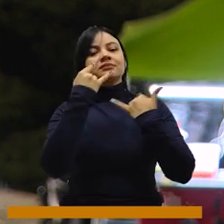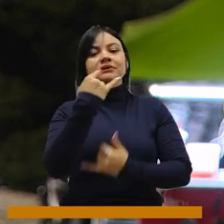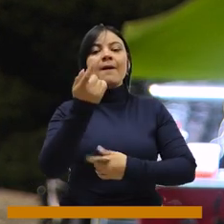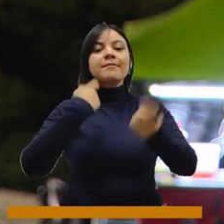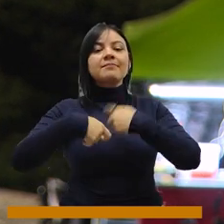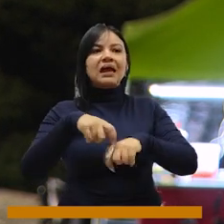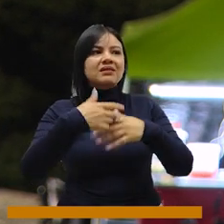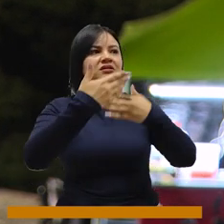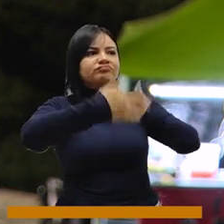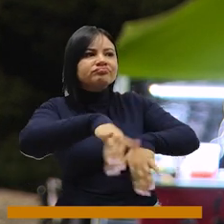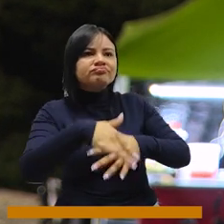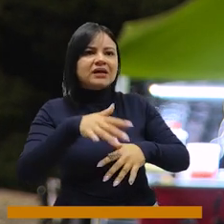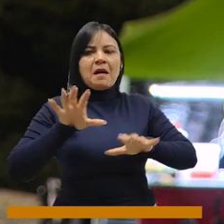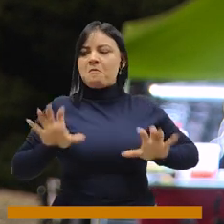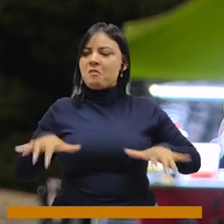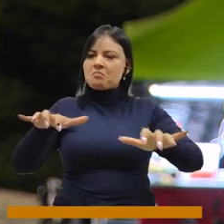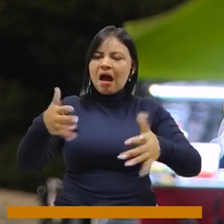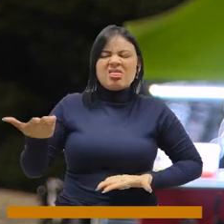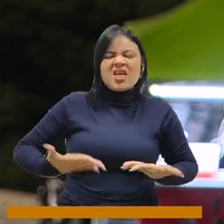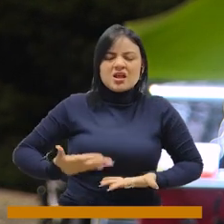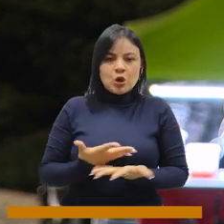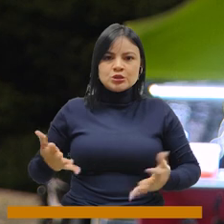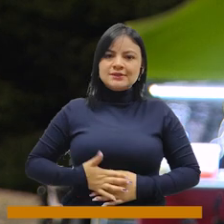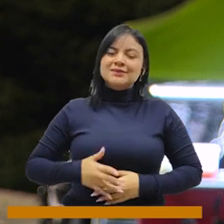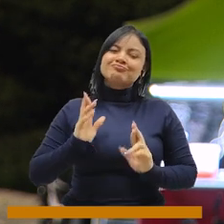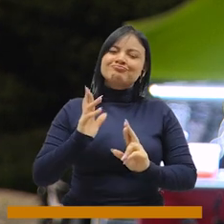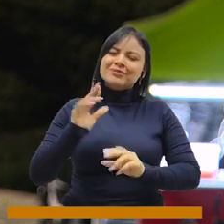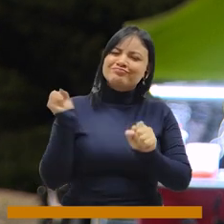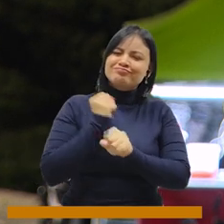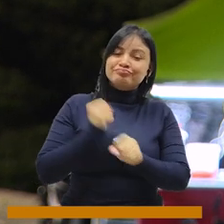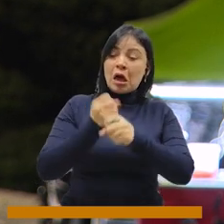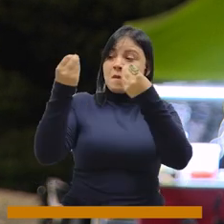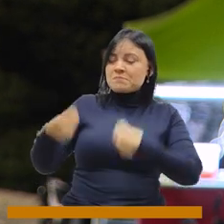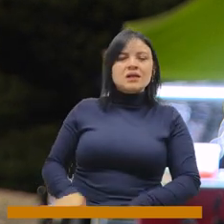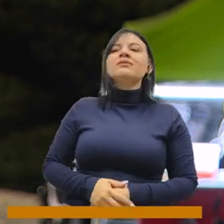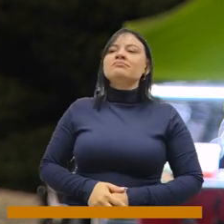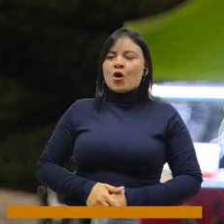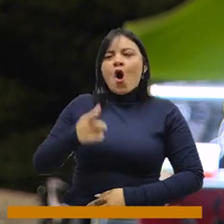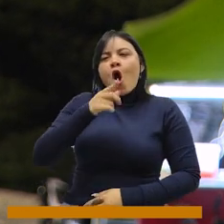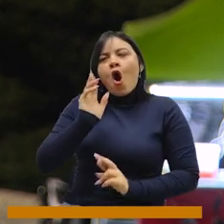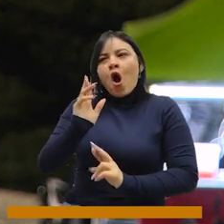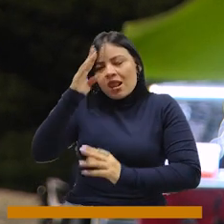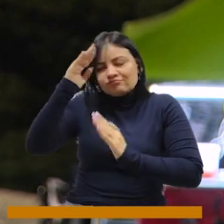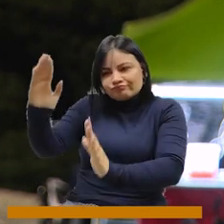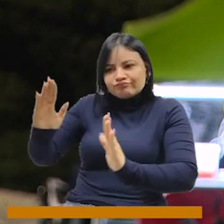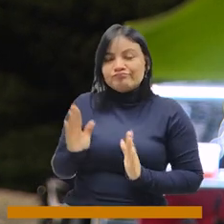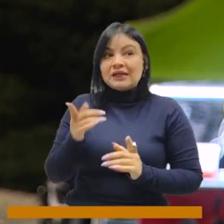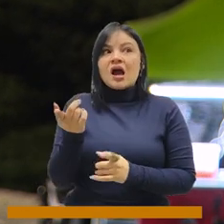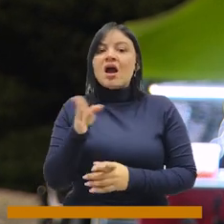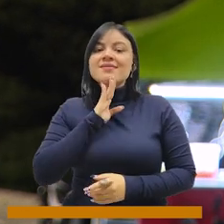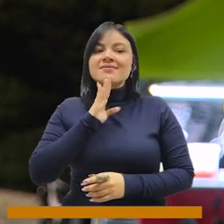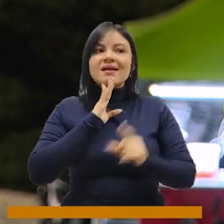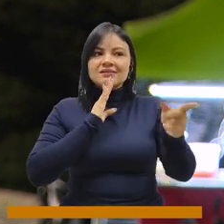informales y qué bueno que ese trabajo que hemos hecho arduo no quede en vano sino que nos tengan en cuenta para este tipo de cosas que